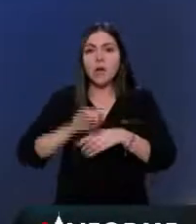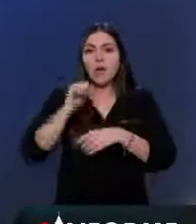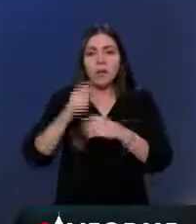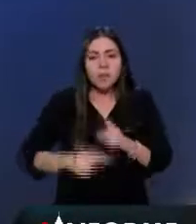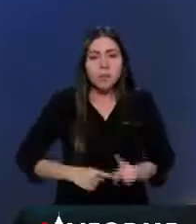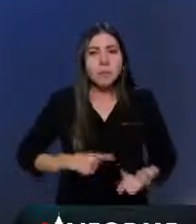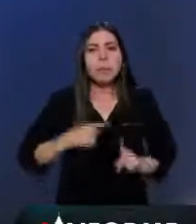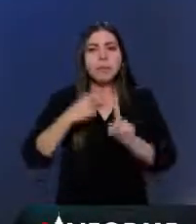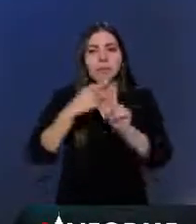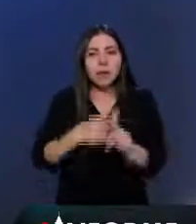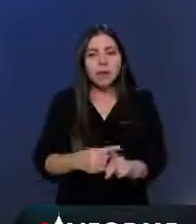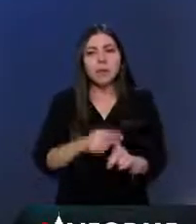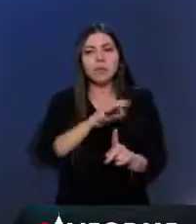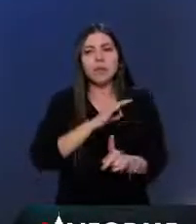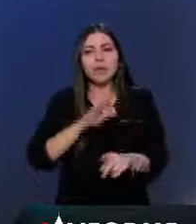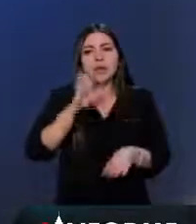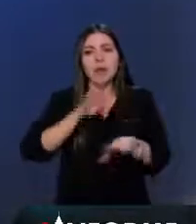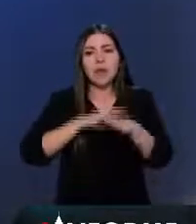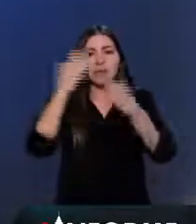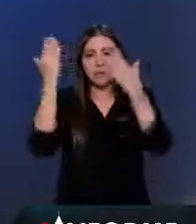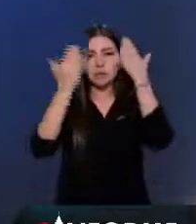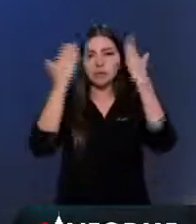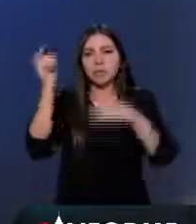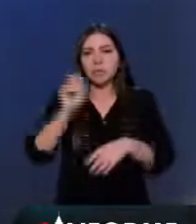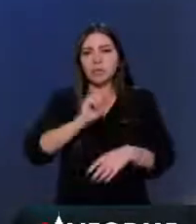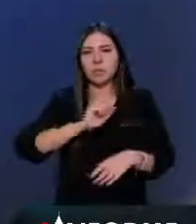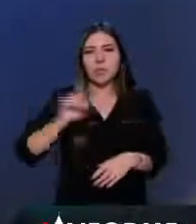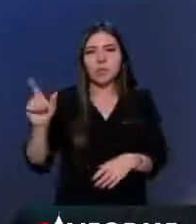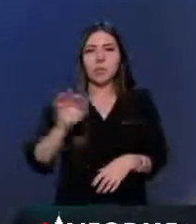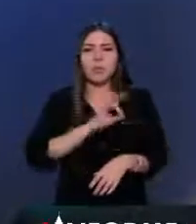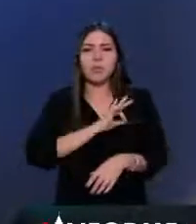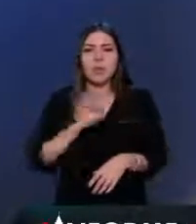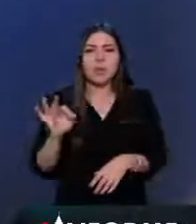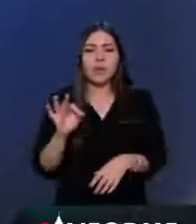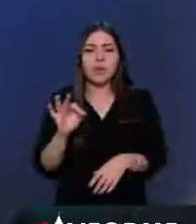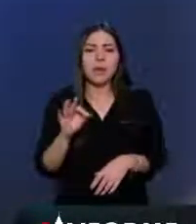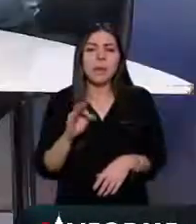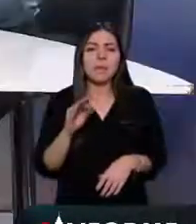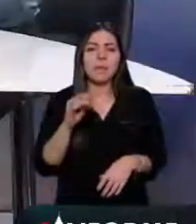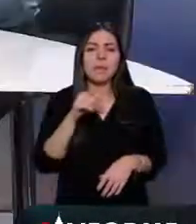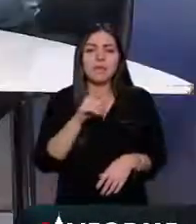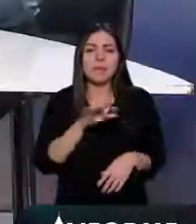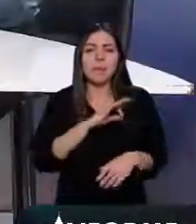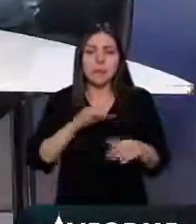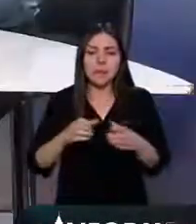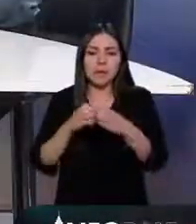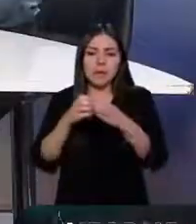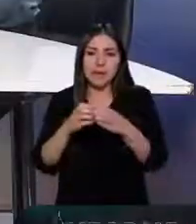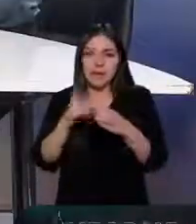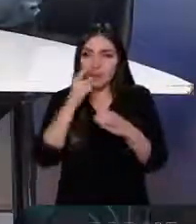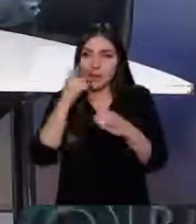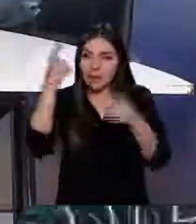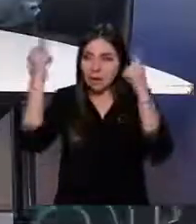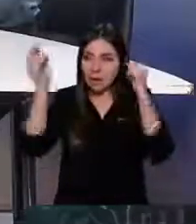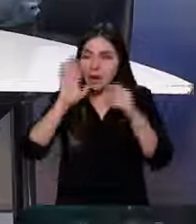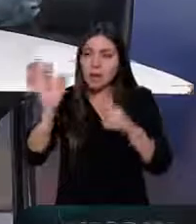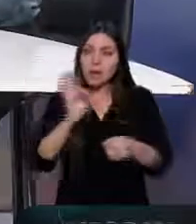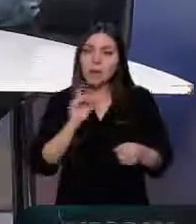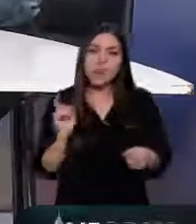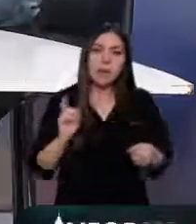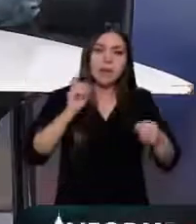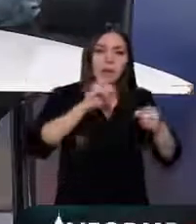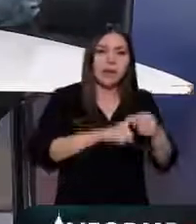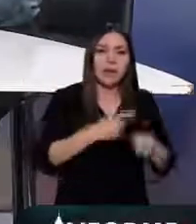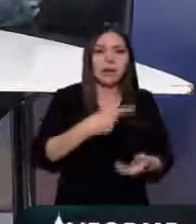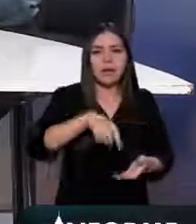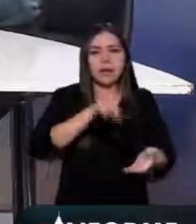profesionalizada, técnicamente capaz de agregarse con su fuerza a esa capacidad que actualmente tiene la